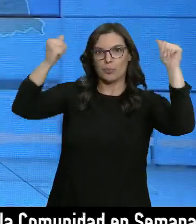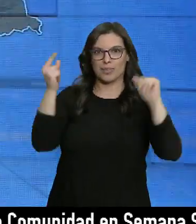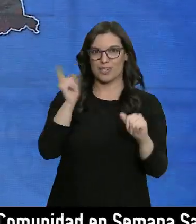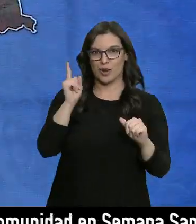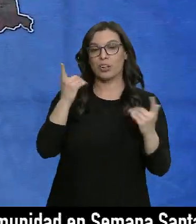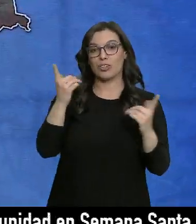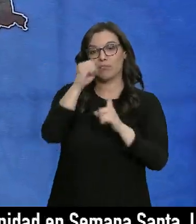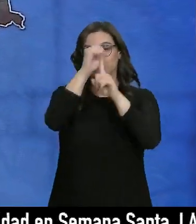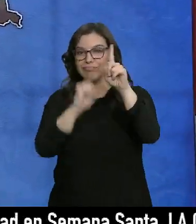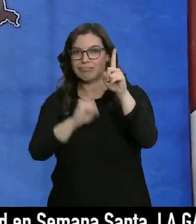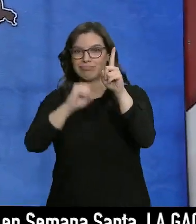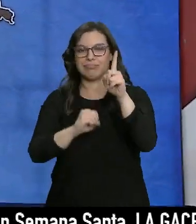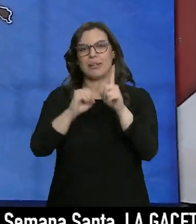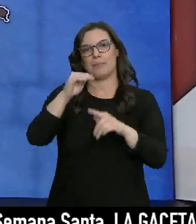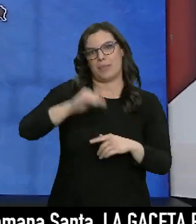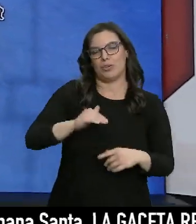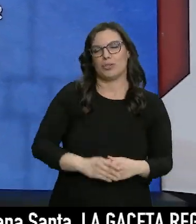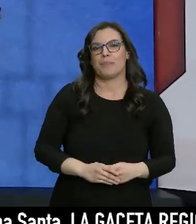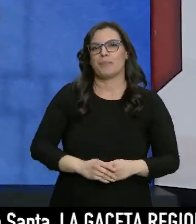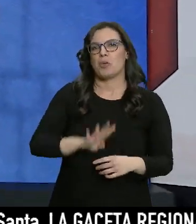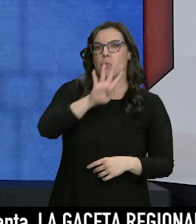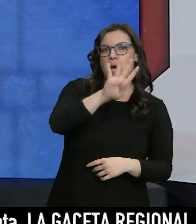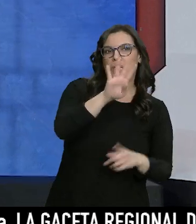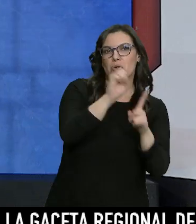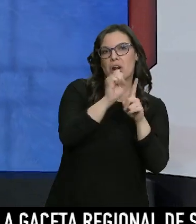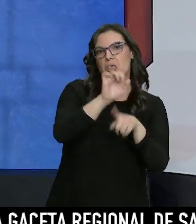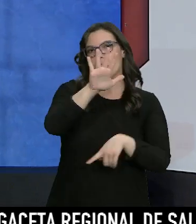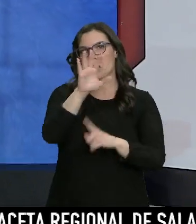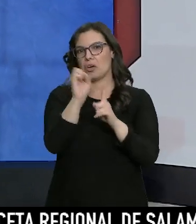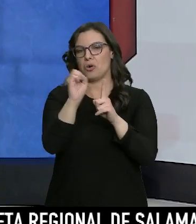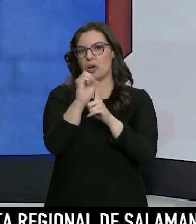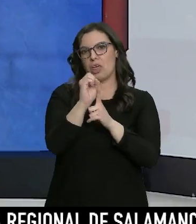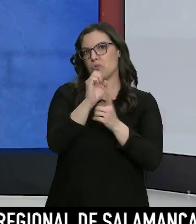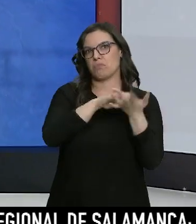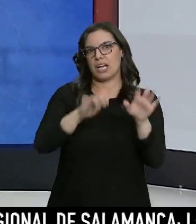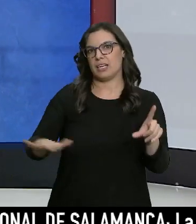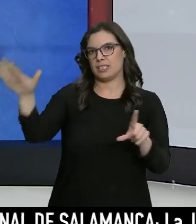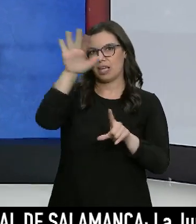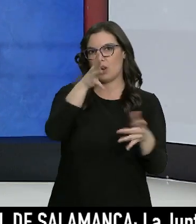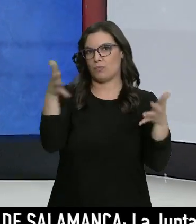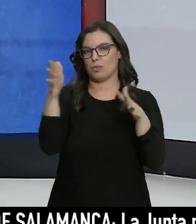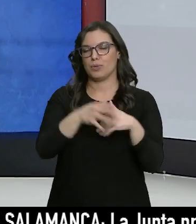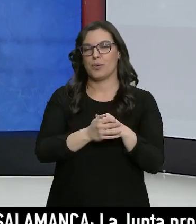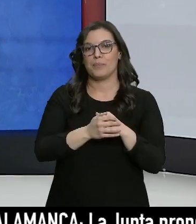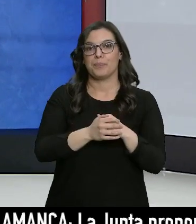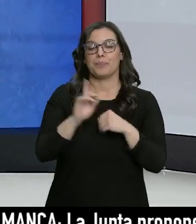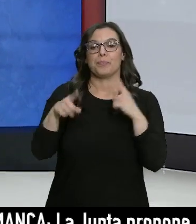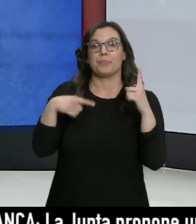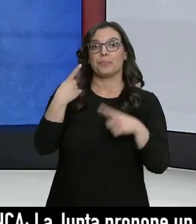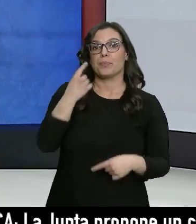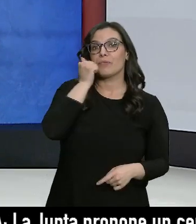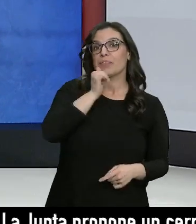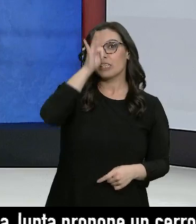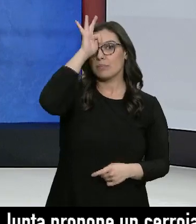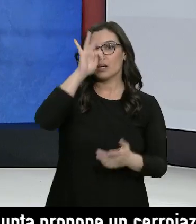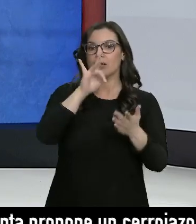mínimas no han sido tan bajas no hemos bajado de 4 o 5 grados en prácticamente ningún punto de nuestra comunidad. Nos espera un fin de semana en